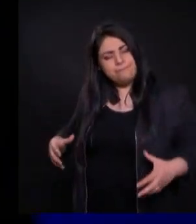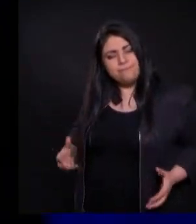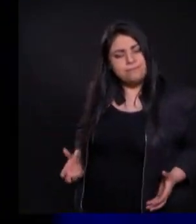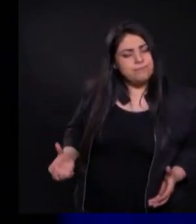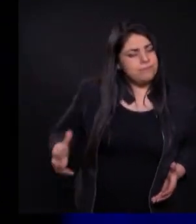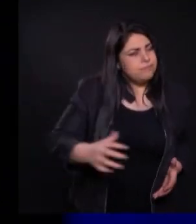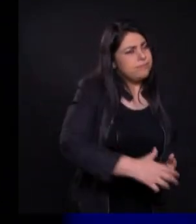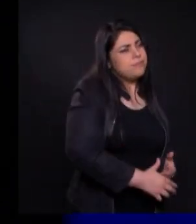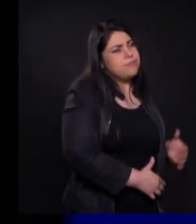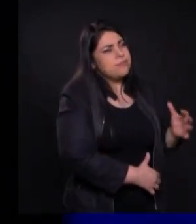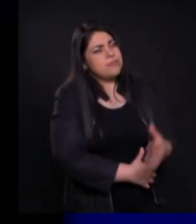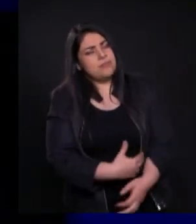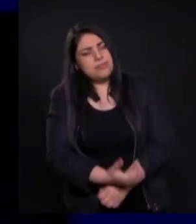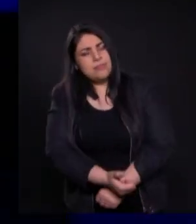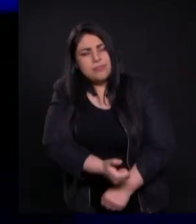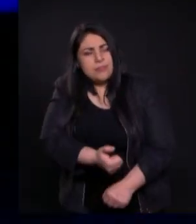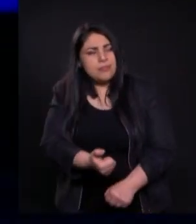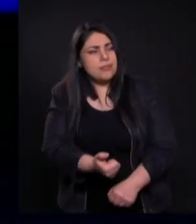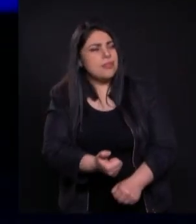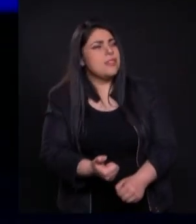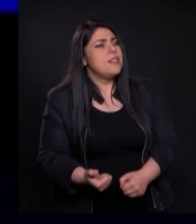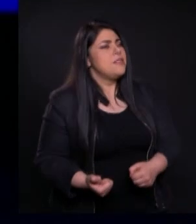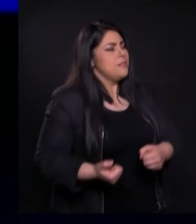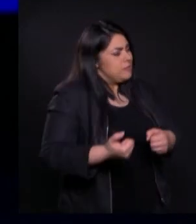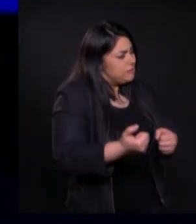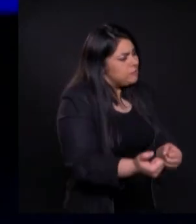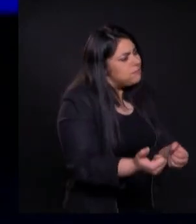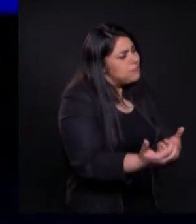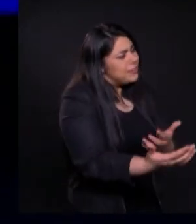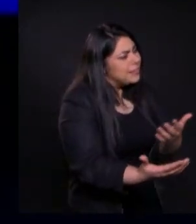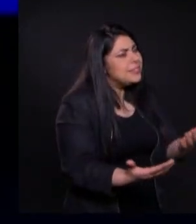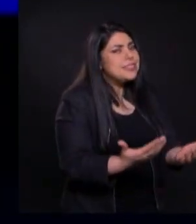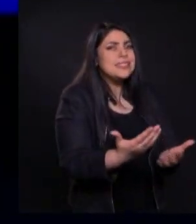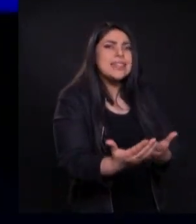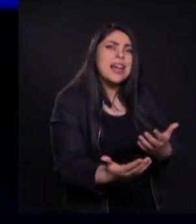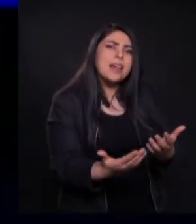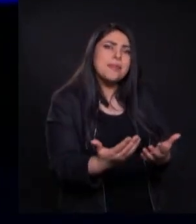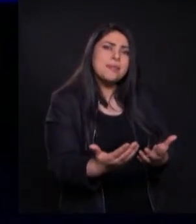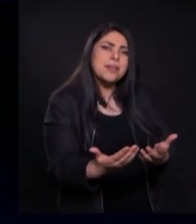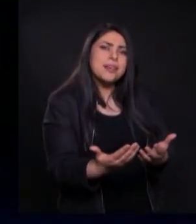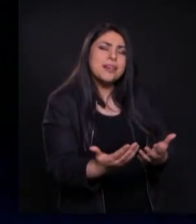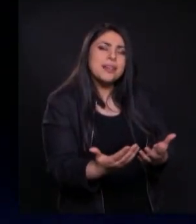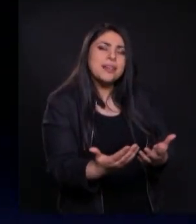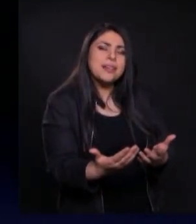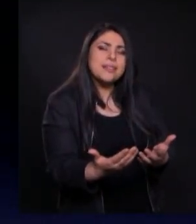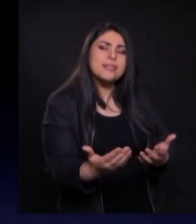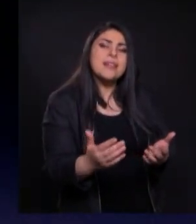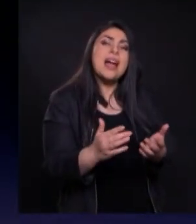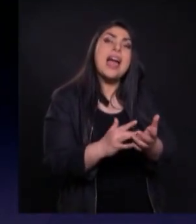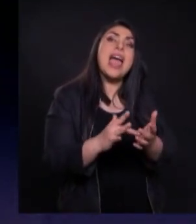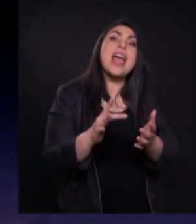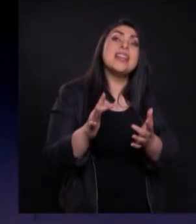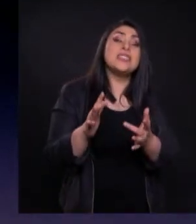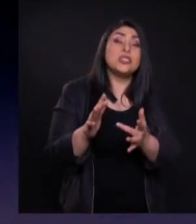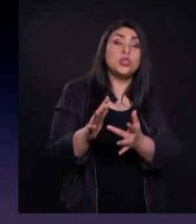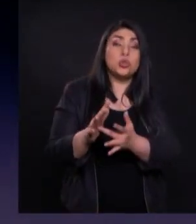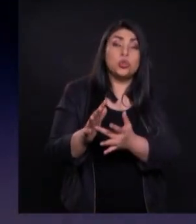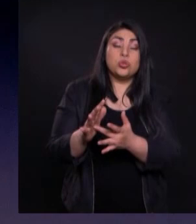Estoy aquí Para poder servirles No bastó eso Sino Que se humilla